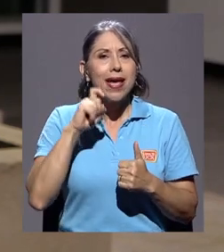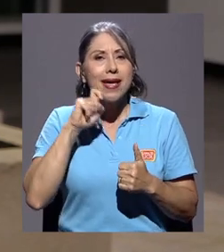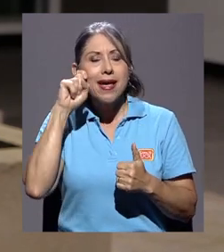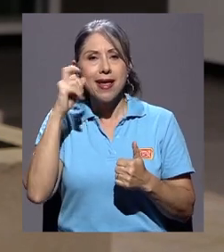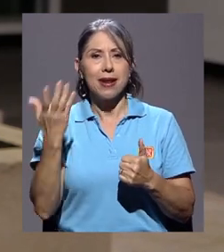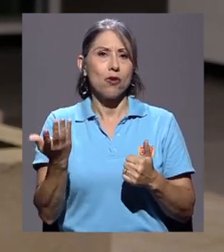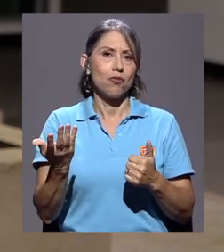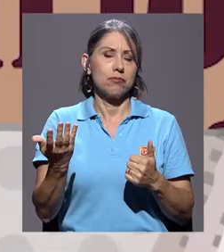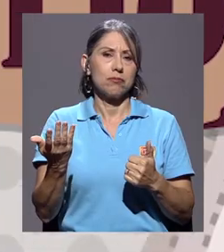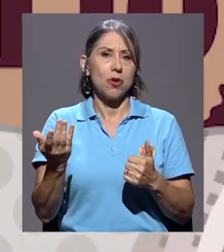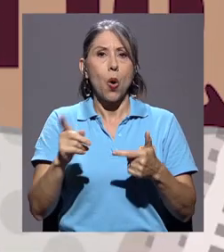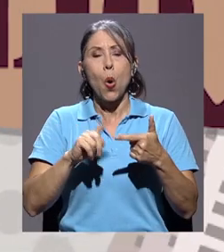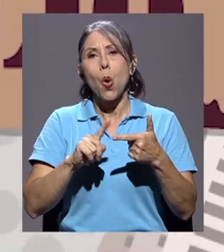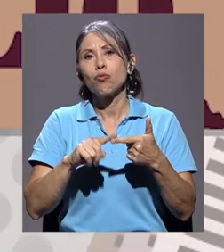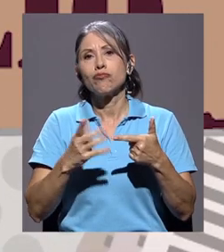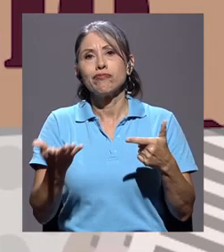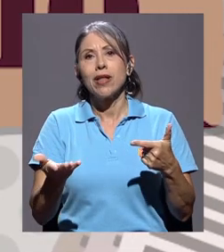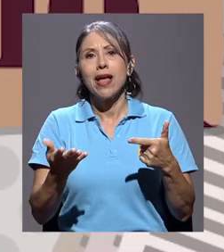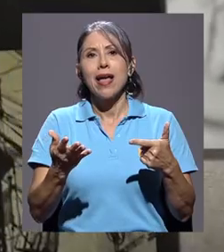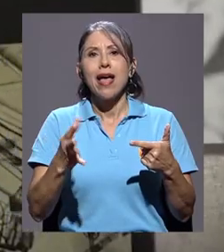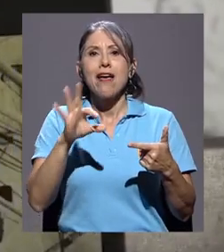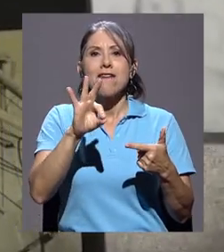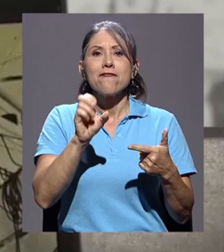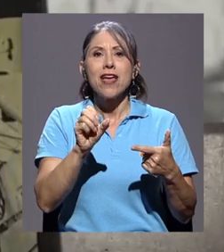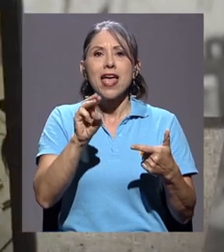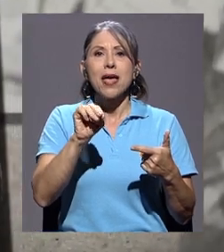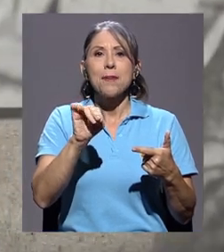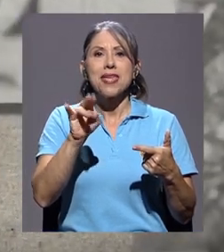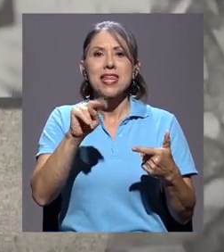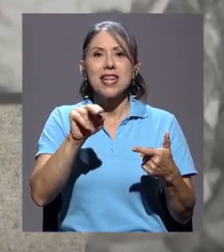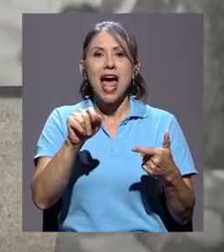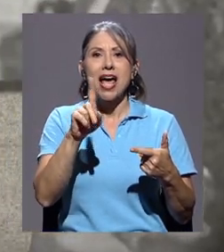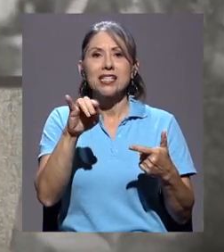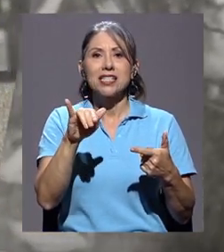género o términos como feminazis.